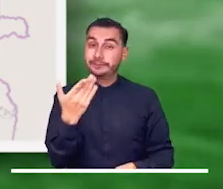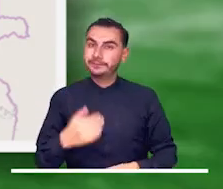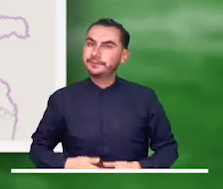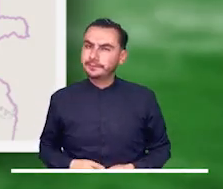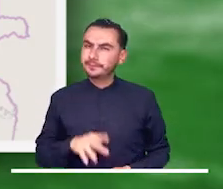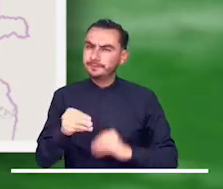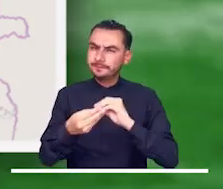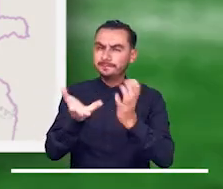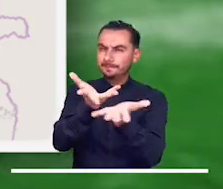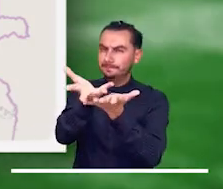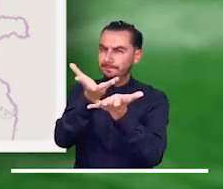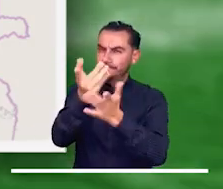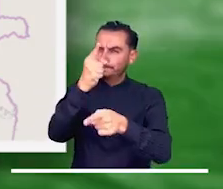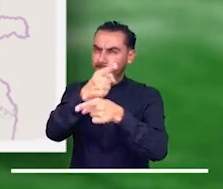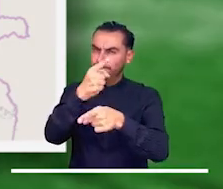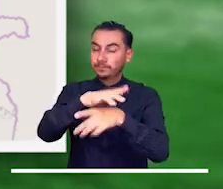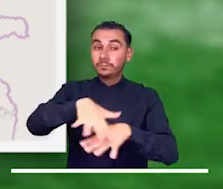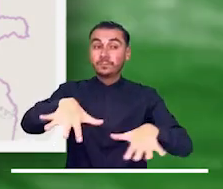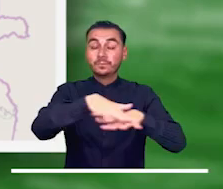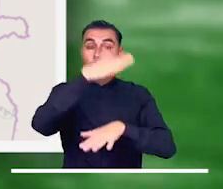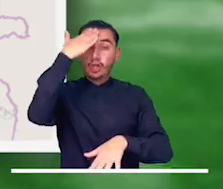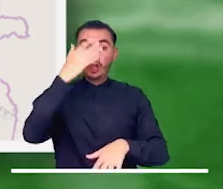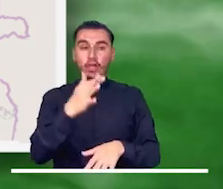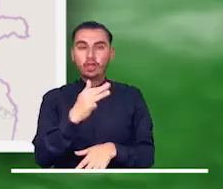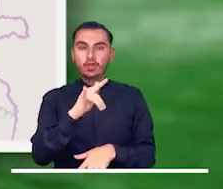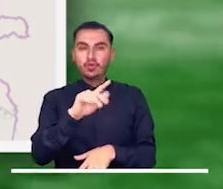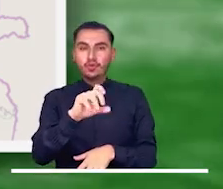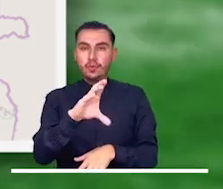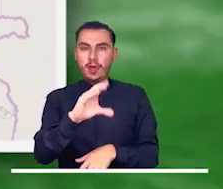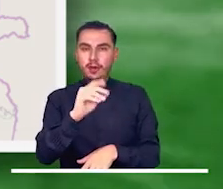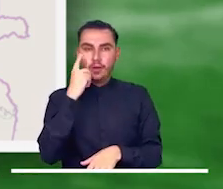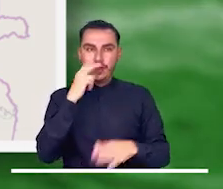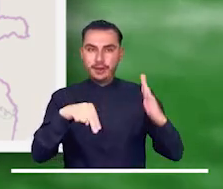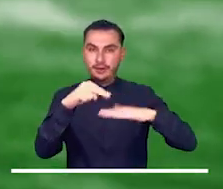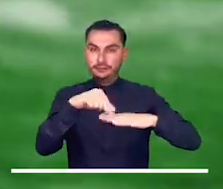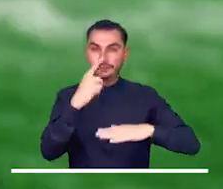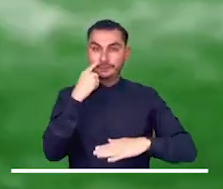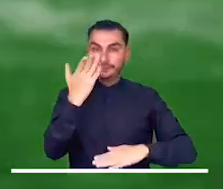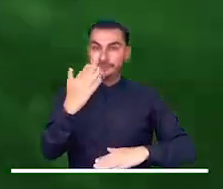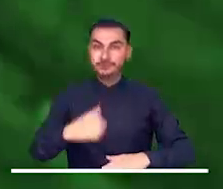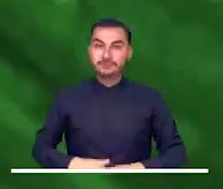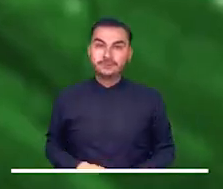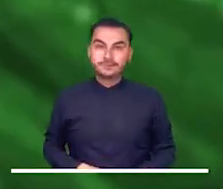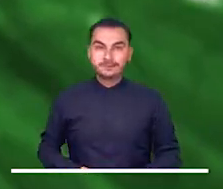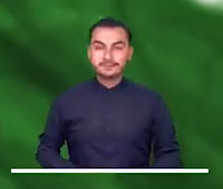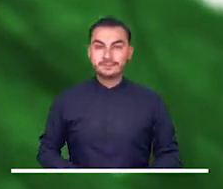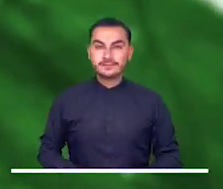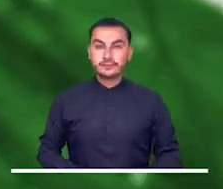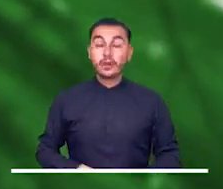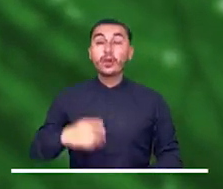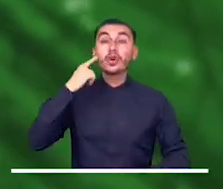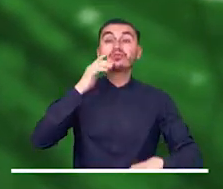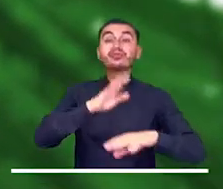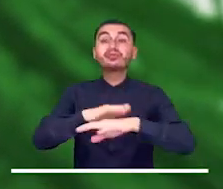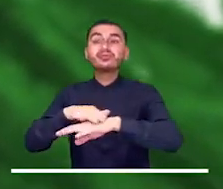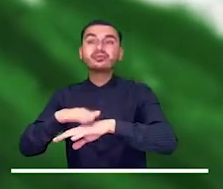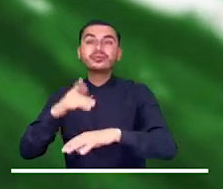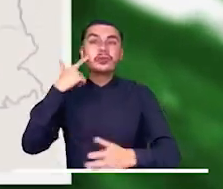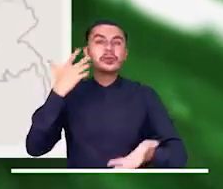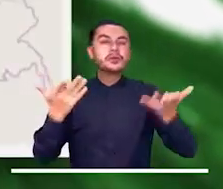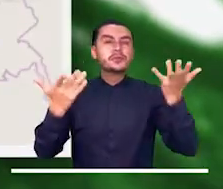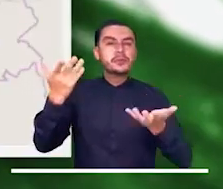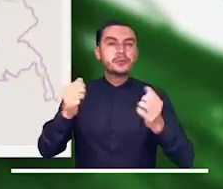Barbacoas, en Nariño. También se alerta por probabilidad de crecientes súbitas del río Rosario en Tumaco,